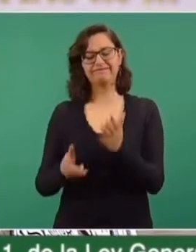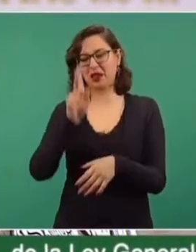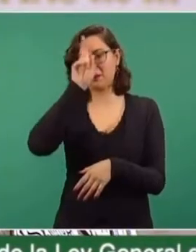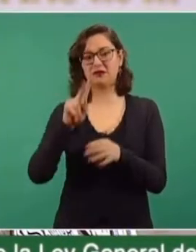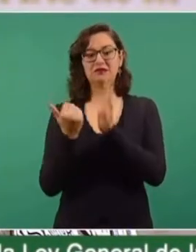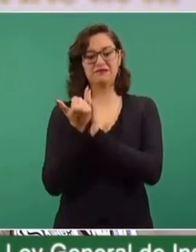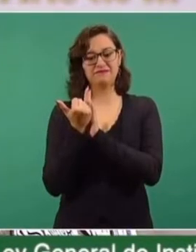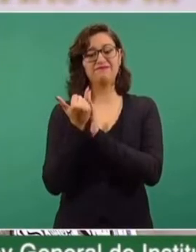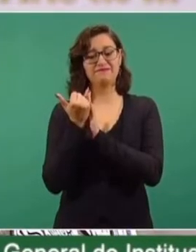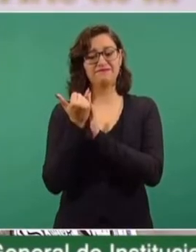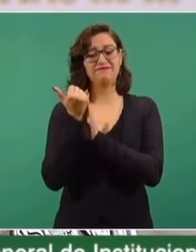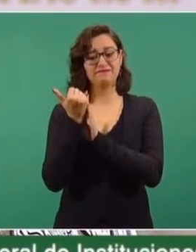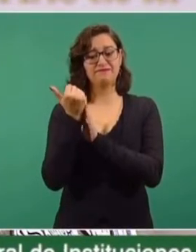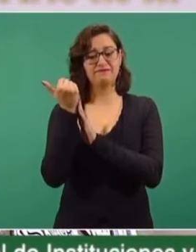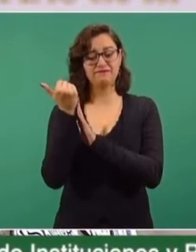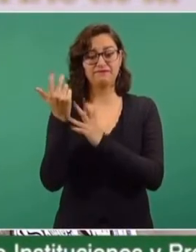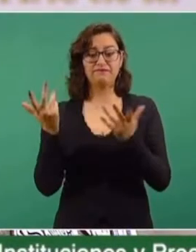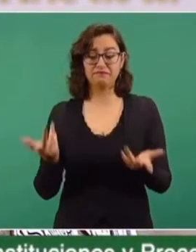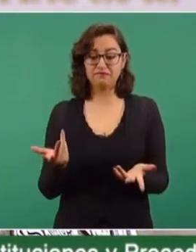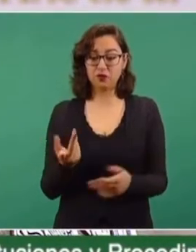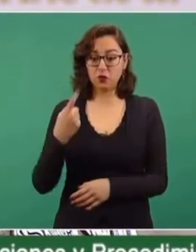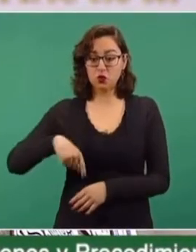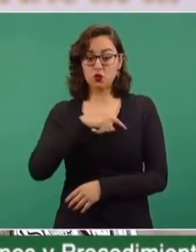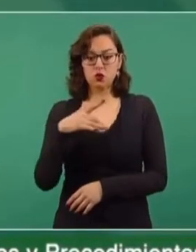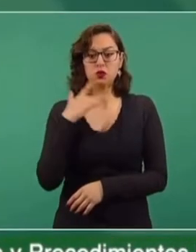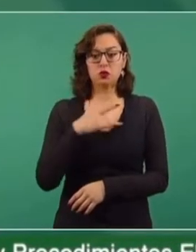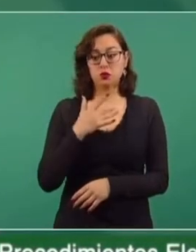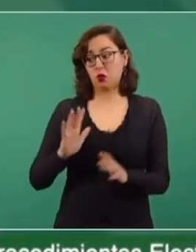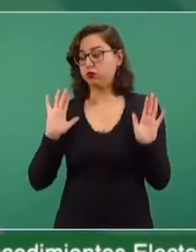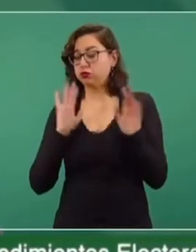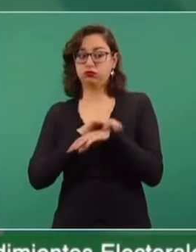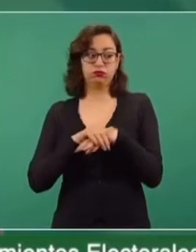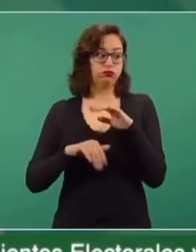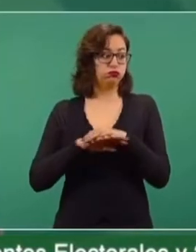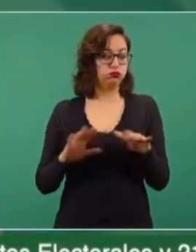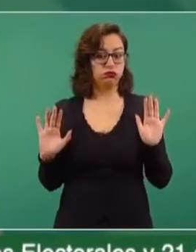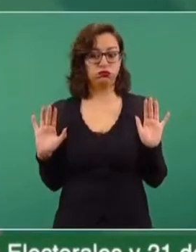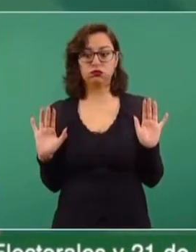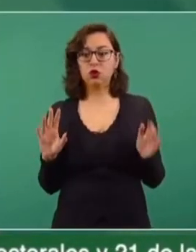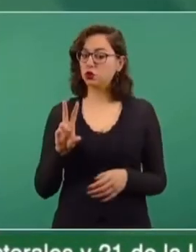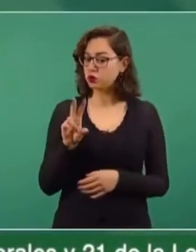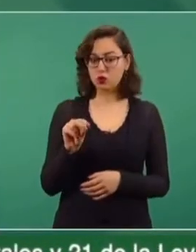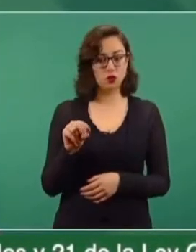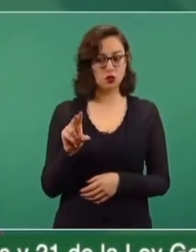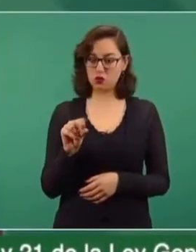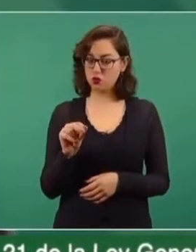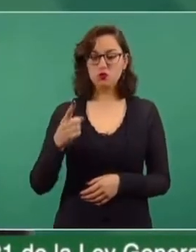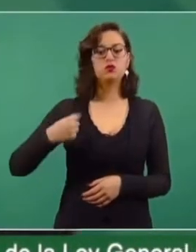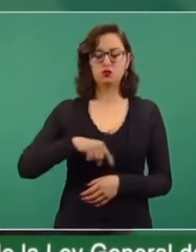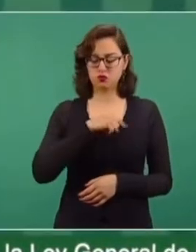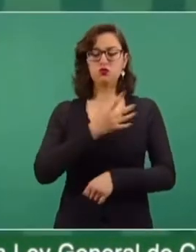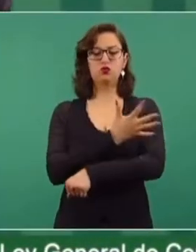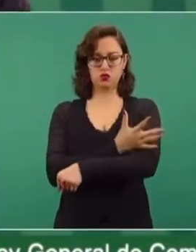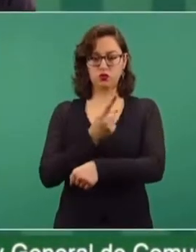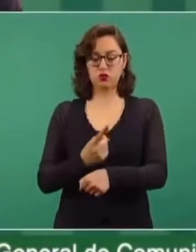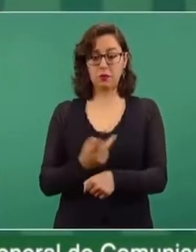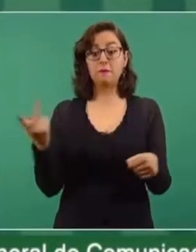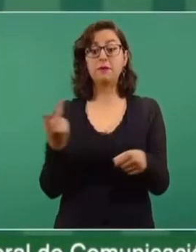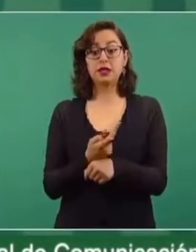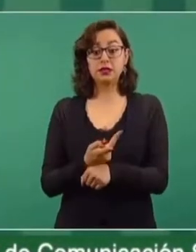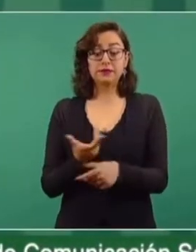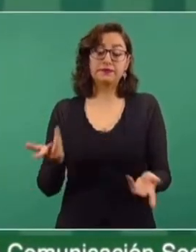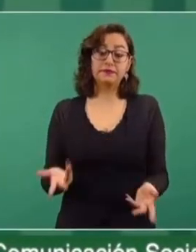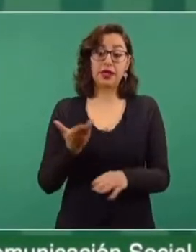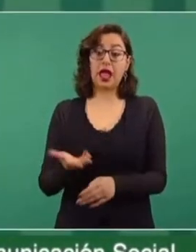sostenemos, no es evadir nuestra responsabilidad, siempre vamos a decir la verdad, sostenemos que antes no se clasificaban